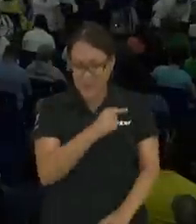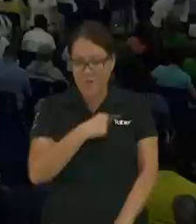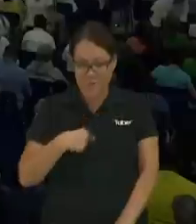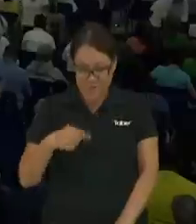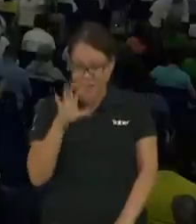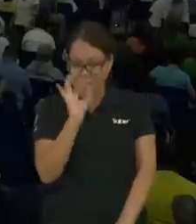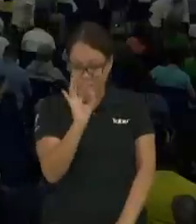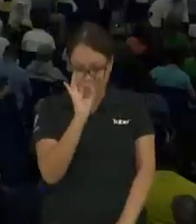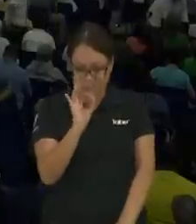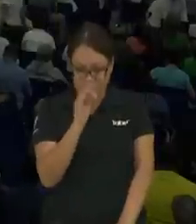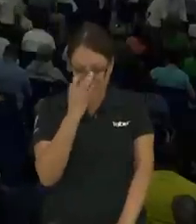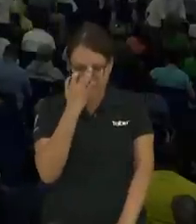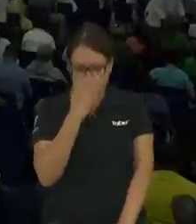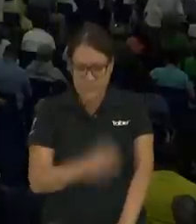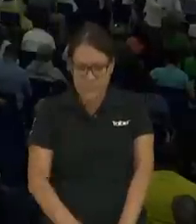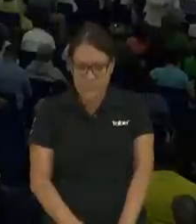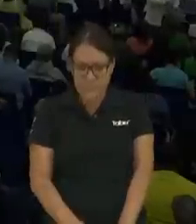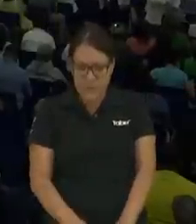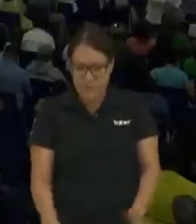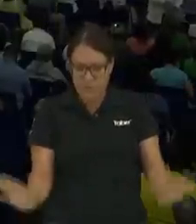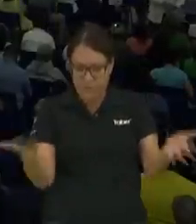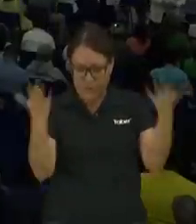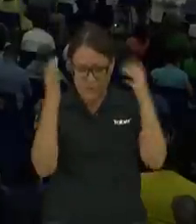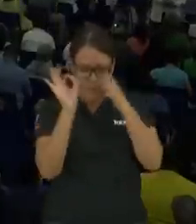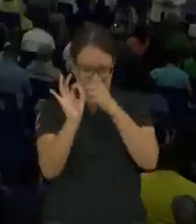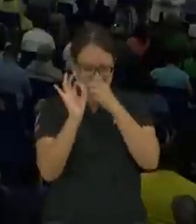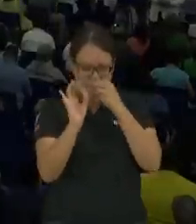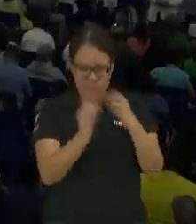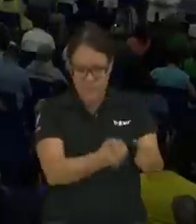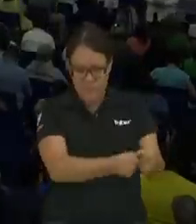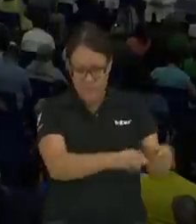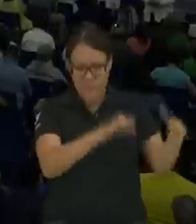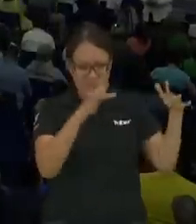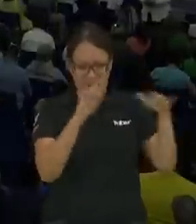entenderemos señor que es mejor la buena fama que la plata y el oro